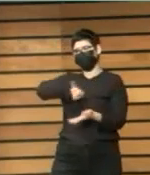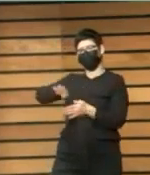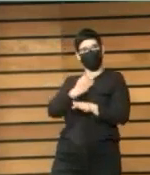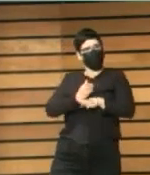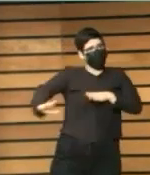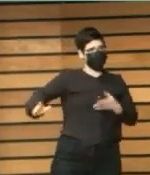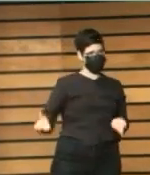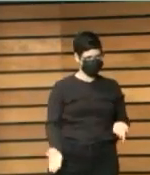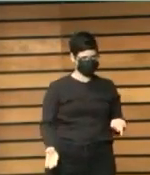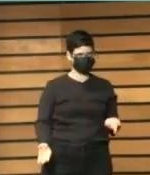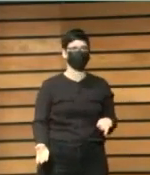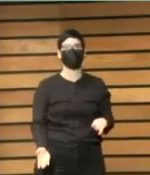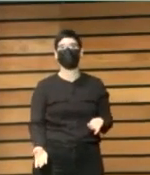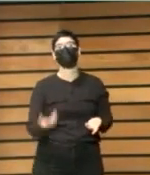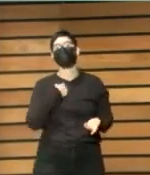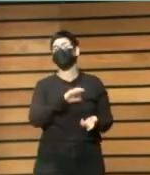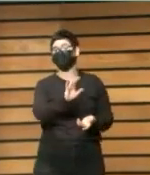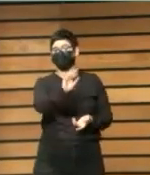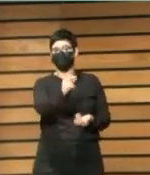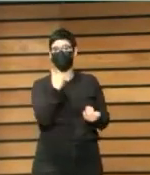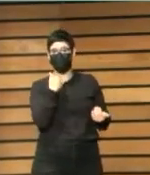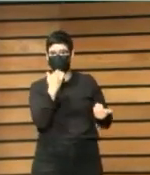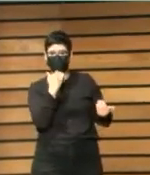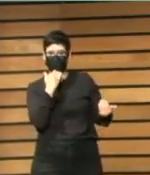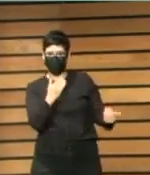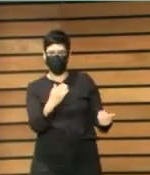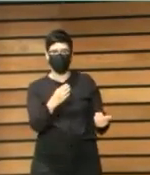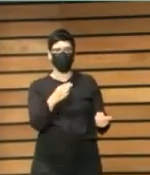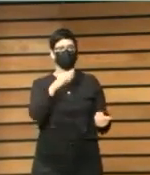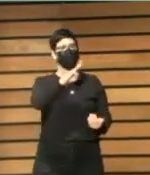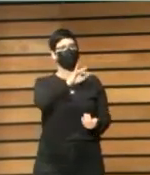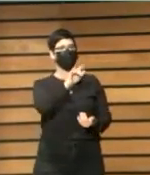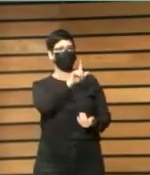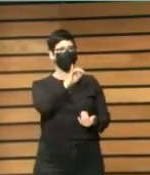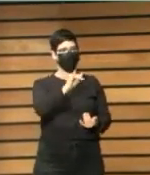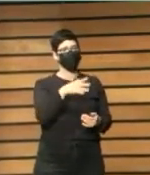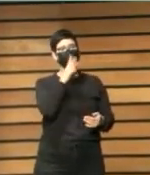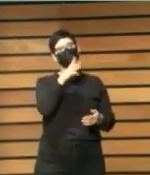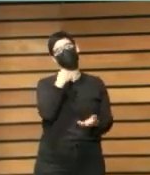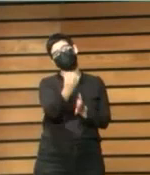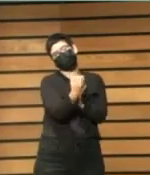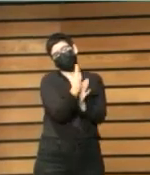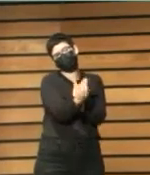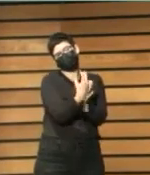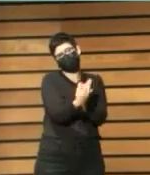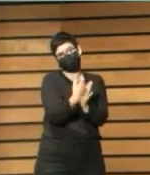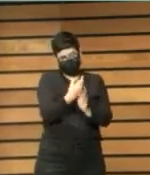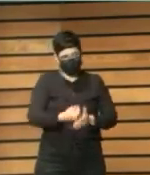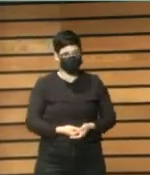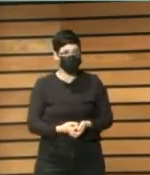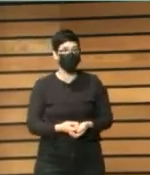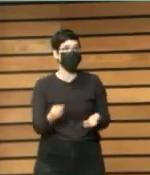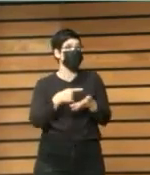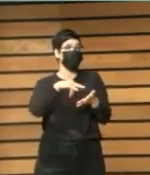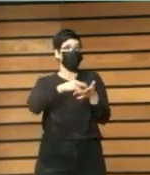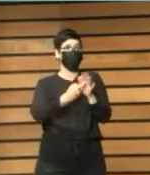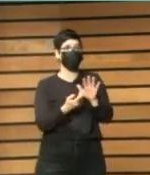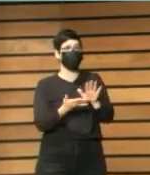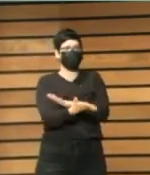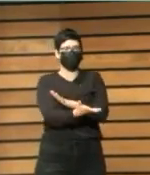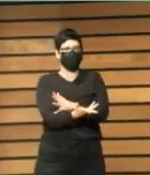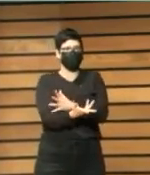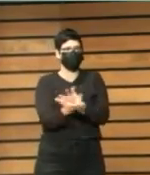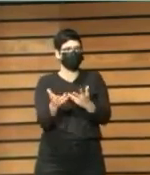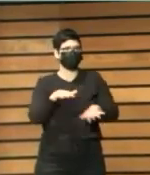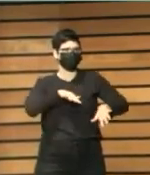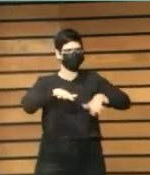sí pues muchas gracias Feli también por las aportaciones que además el proyecto es un proyecto vivo de modo que se enriquece